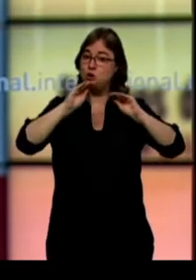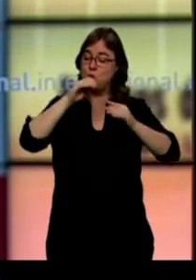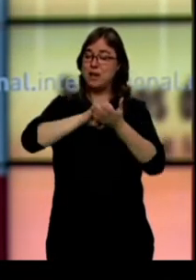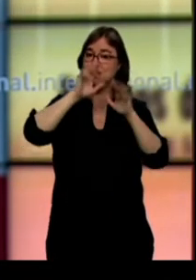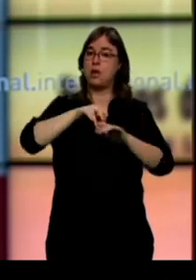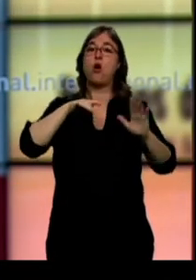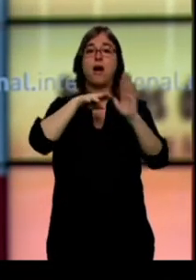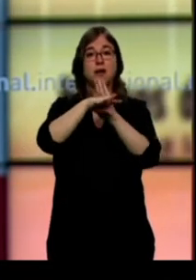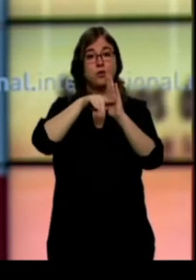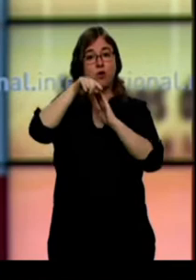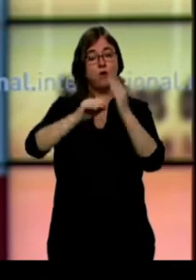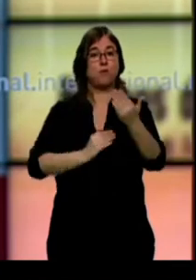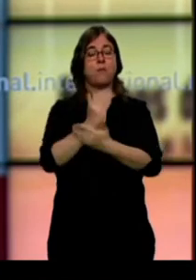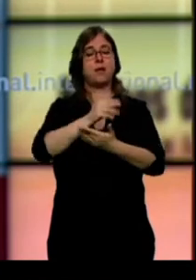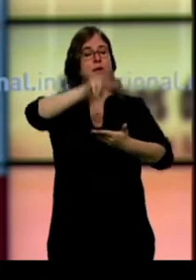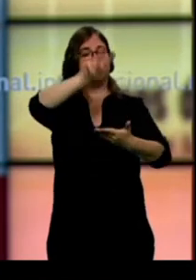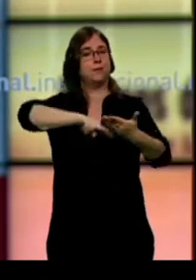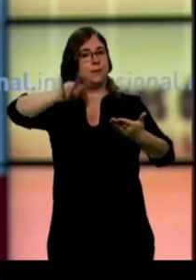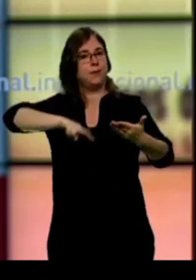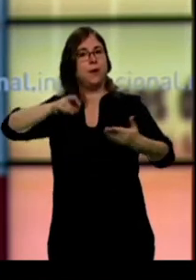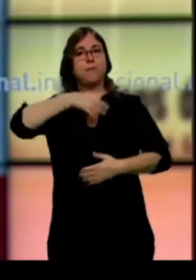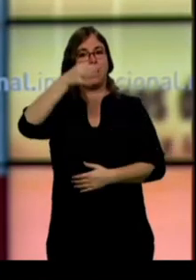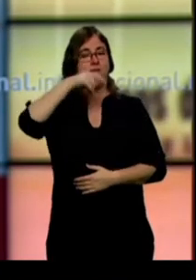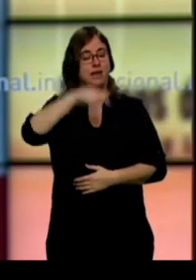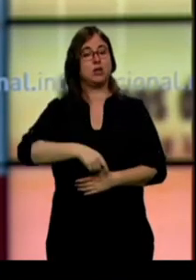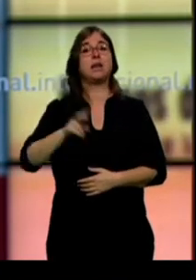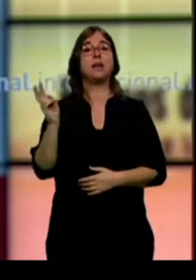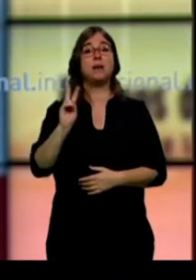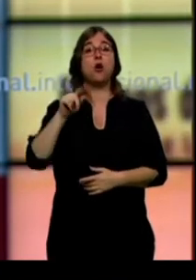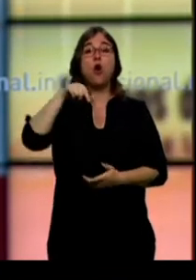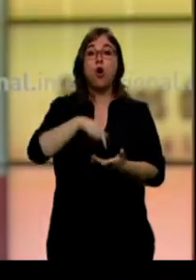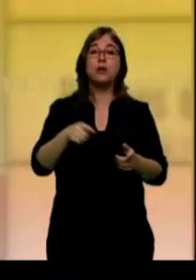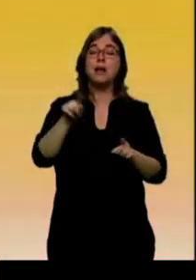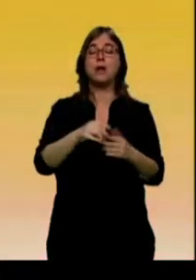mañana un manifiesto en Valladolid. Y hoy también se homenajea a las víctimas del terrorismo.